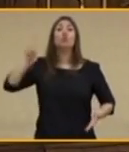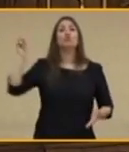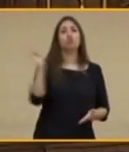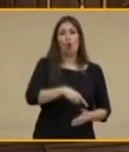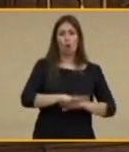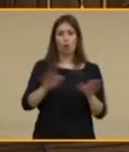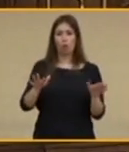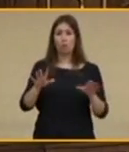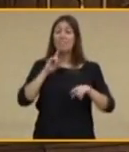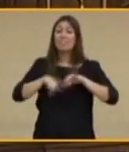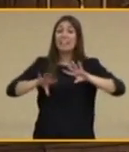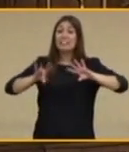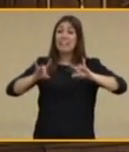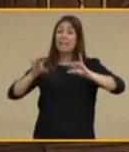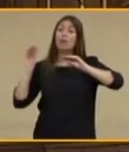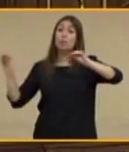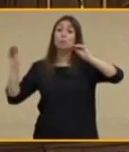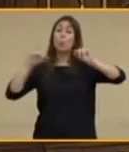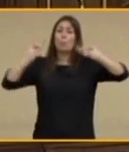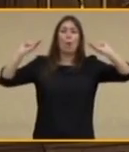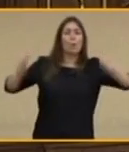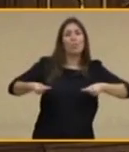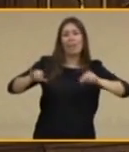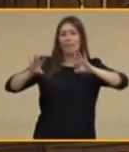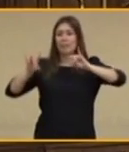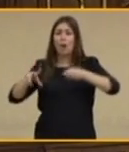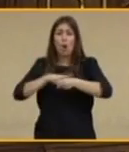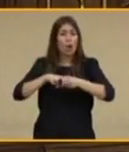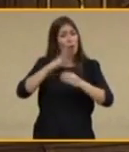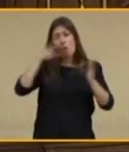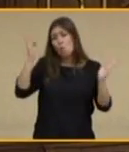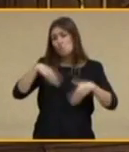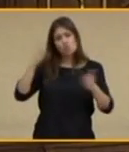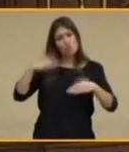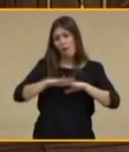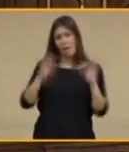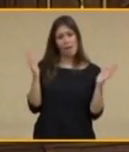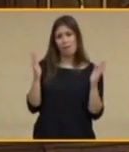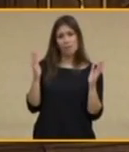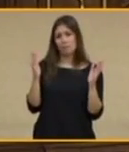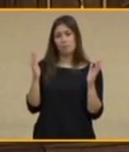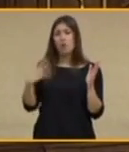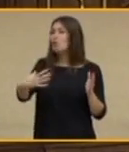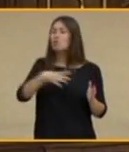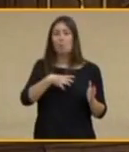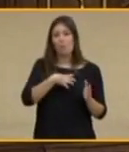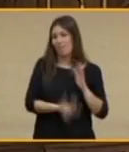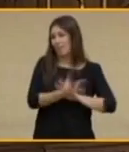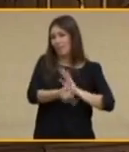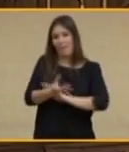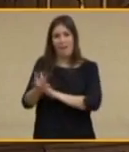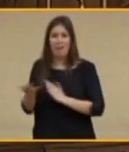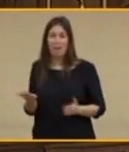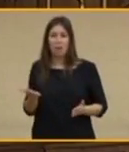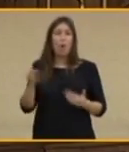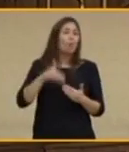regionales, ni provinciales, ni locales. No existen, ni se pueden crear, ni se podrían